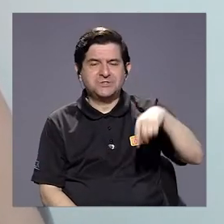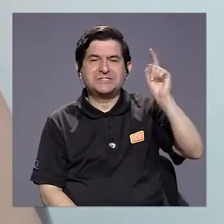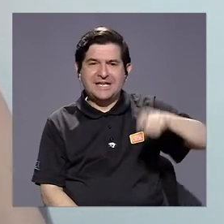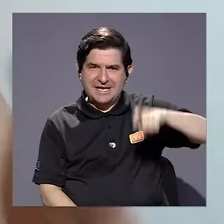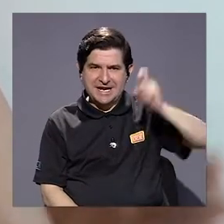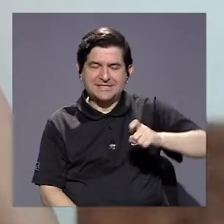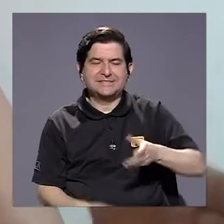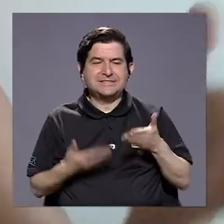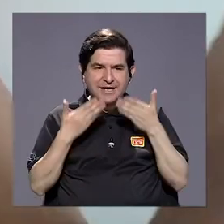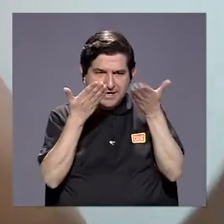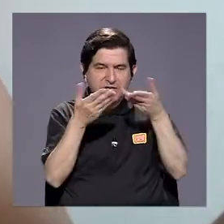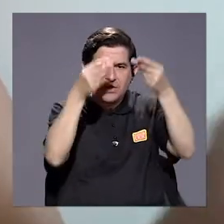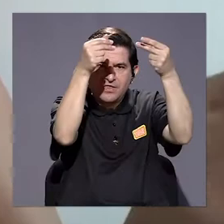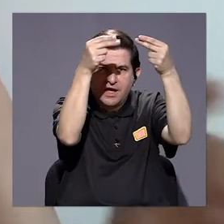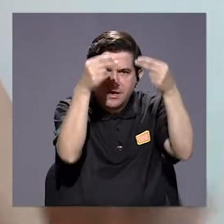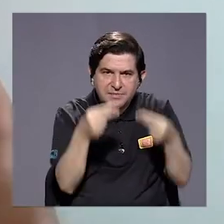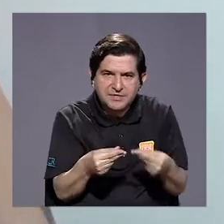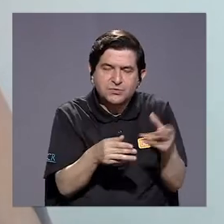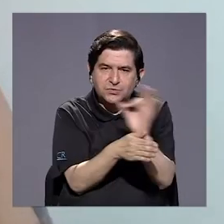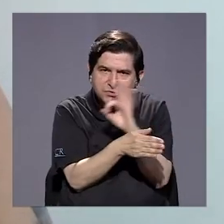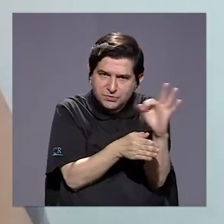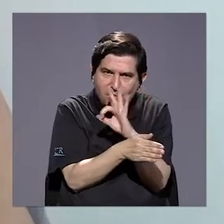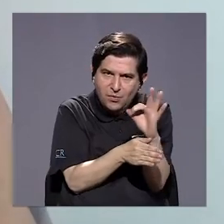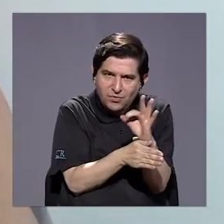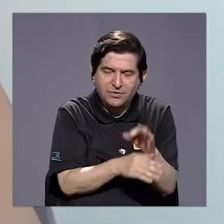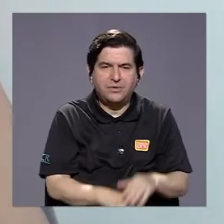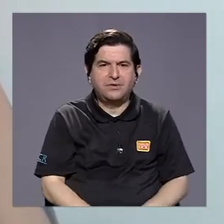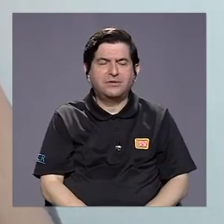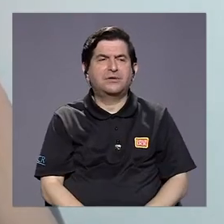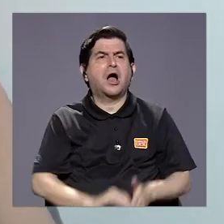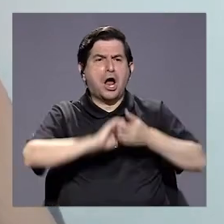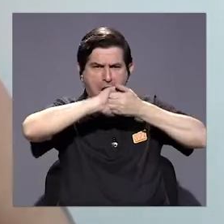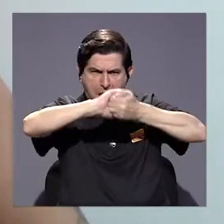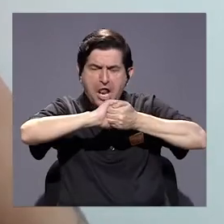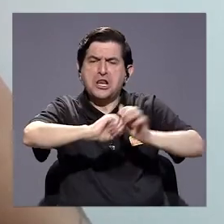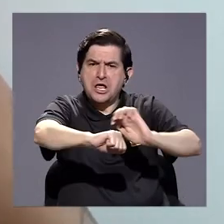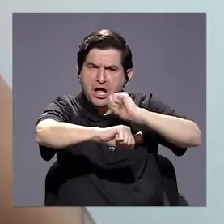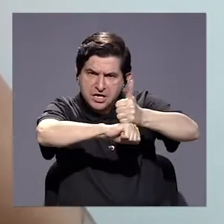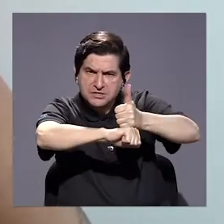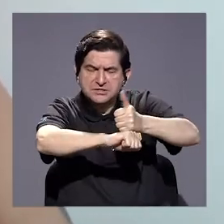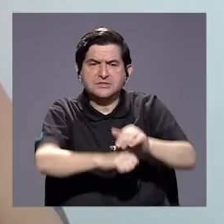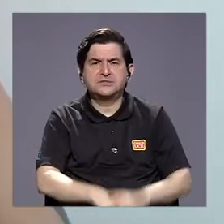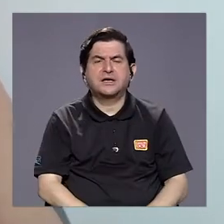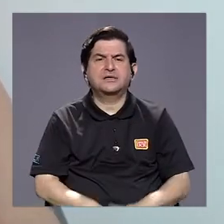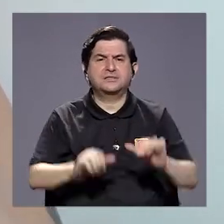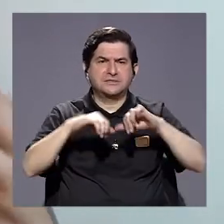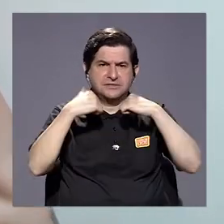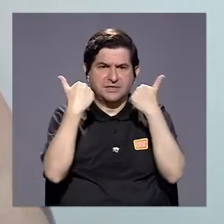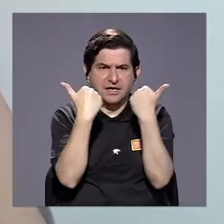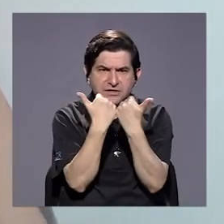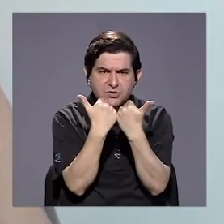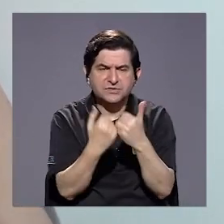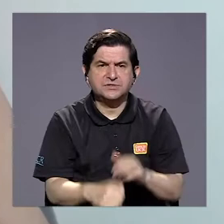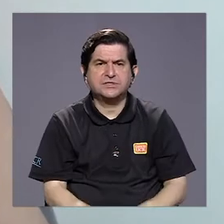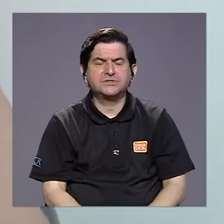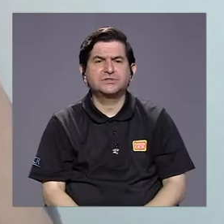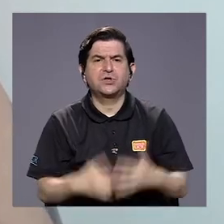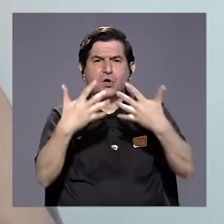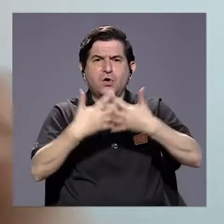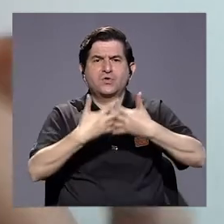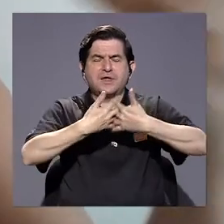considere la necesidad de dotar de presupuesto estas funciones. Se han logrado alianzas, por ejemplo, con la asociación de